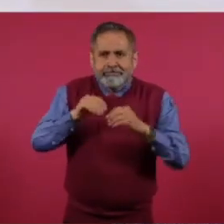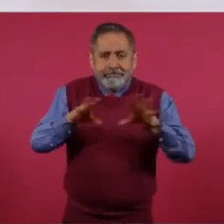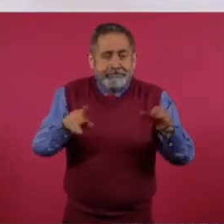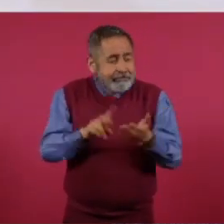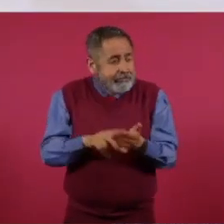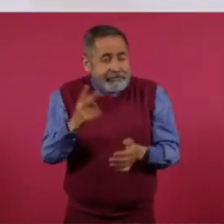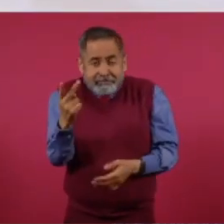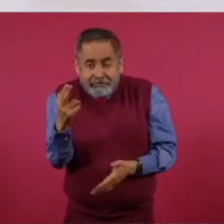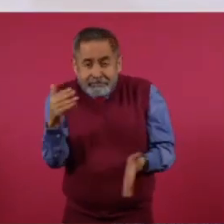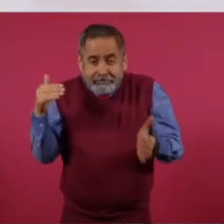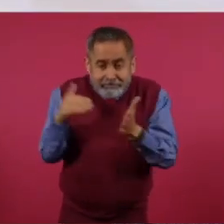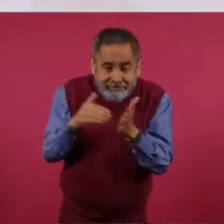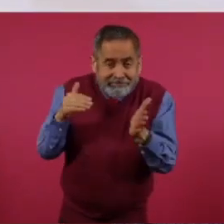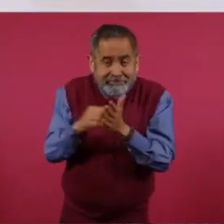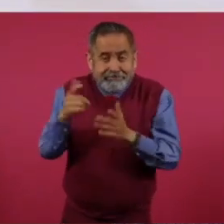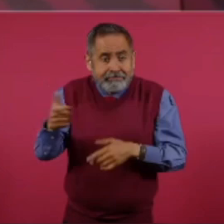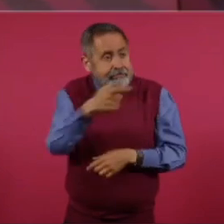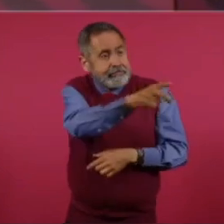25 mil millones.